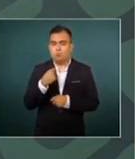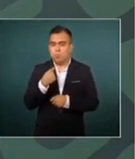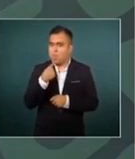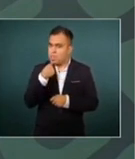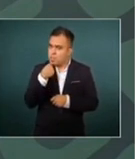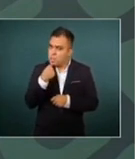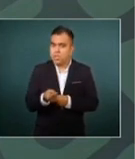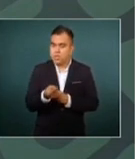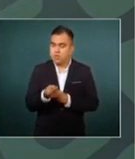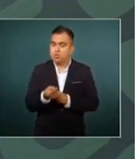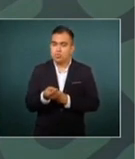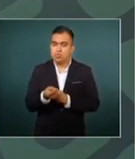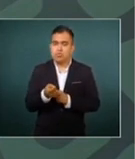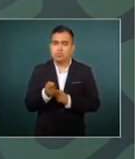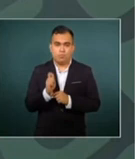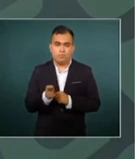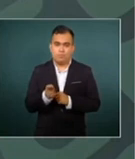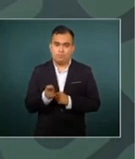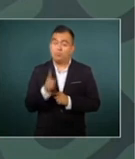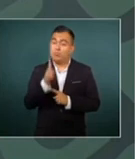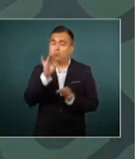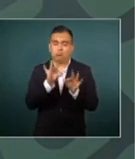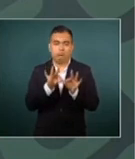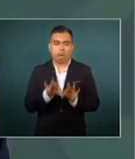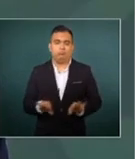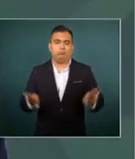procuremos la conciliación